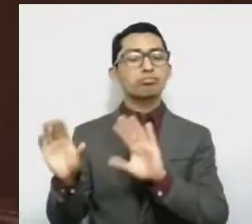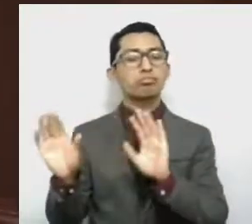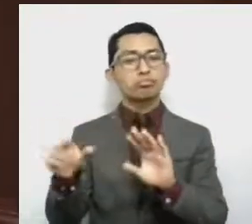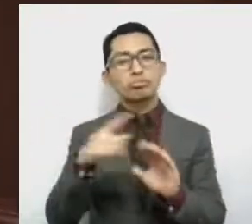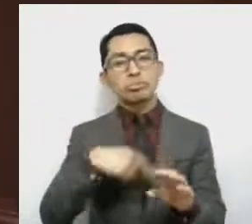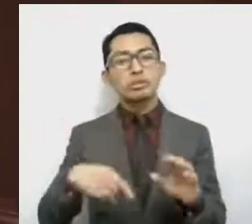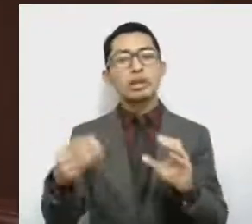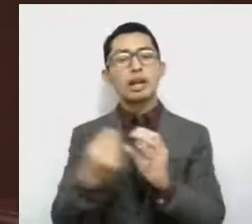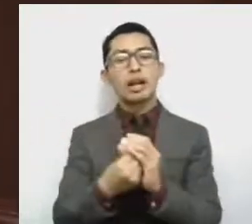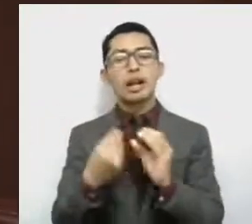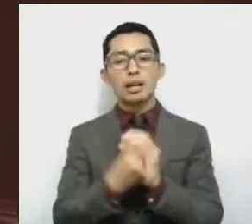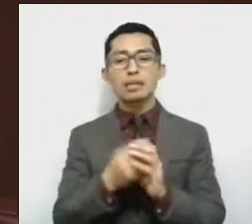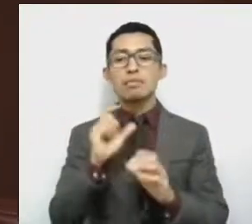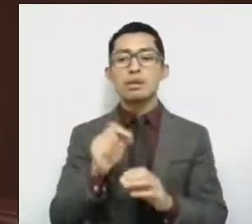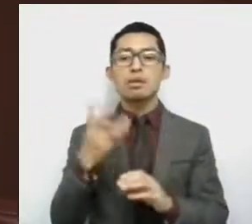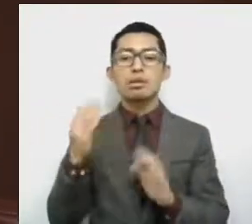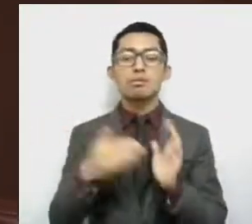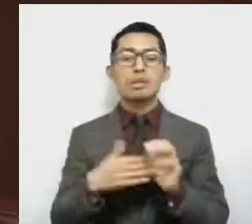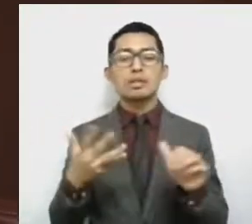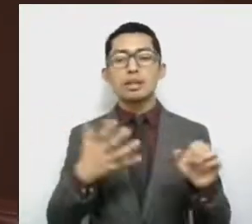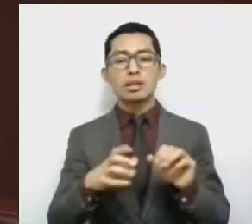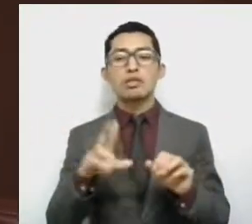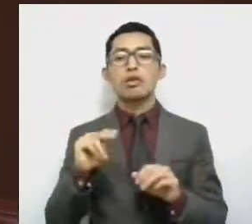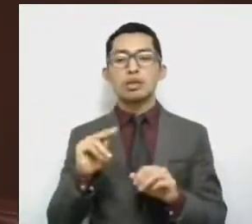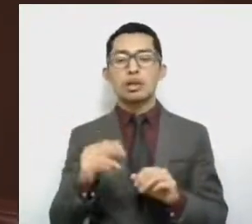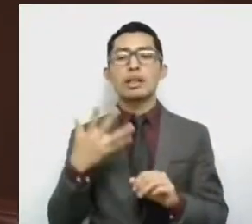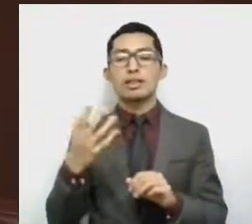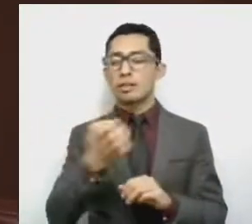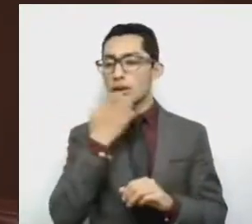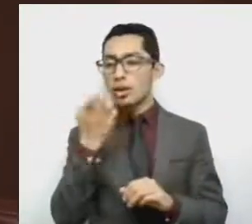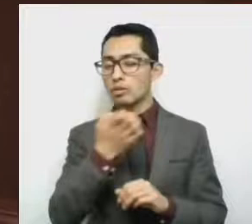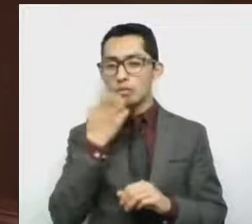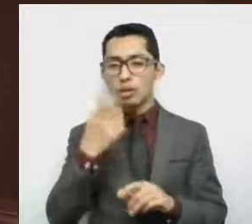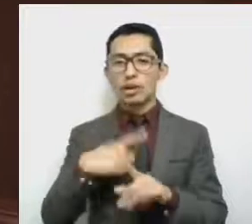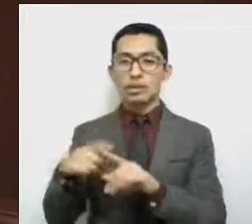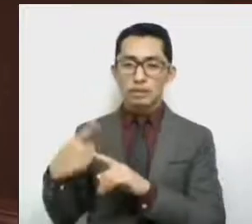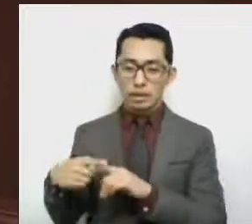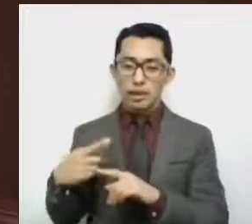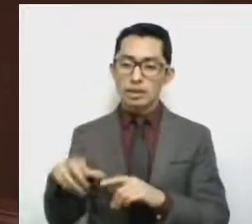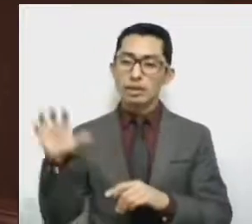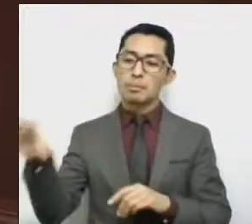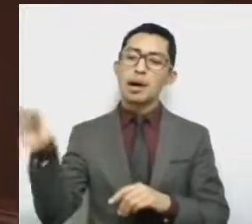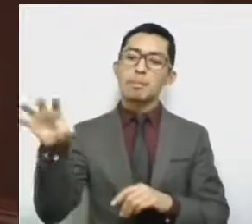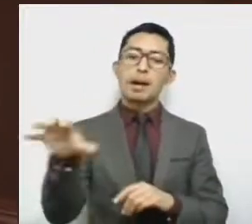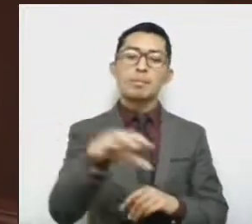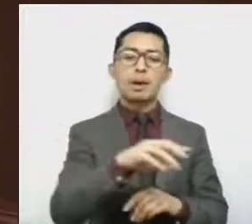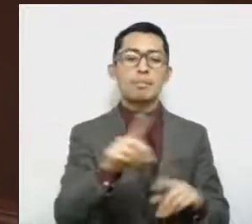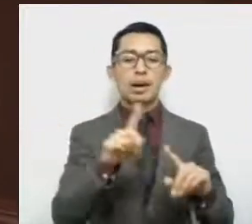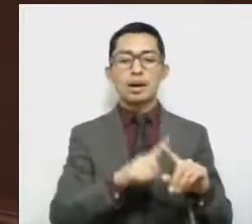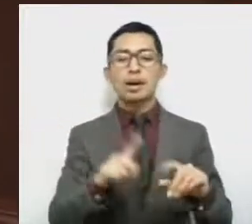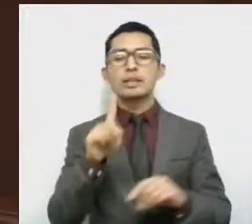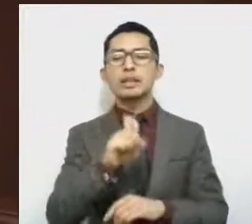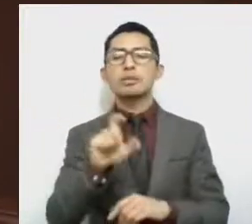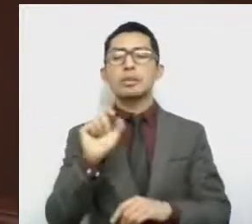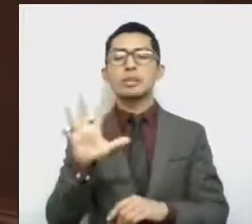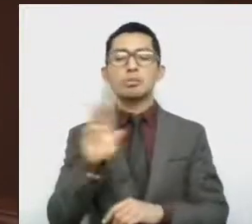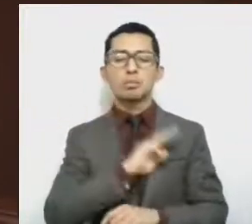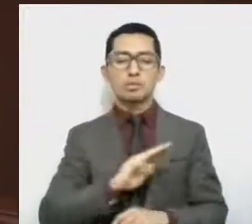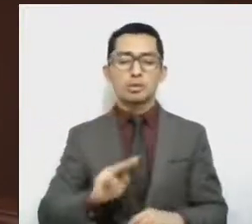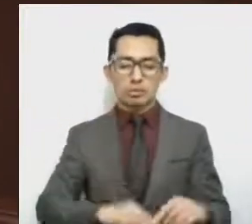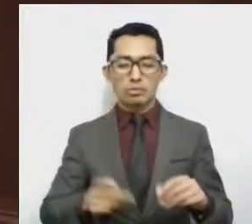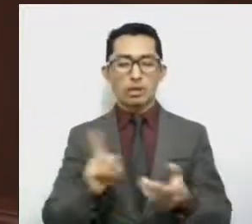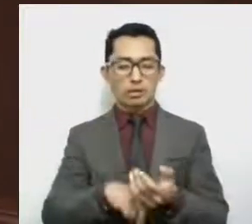en veinticuatro mil seiscientas ochenta y cinco escuelas distribuidas en los ciento veinticinco municipios de la entidad.